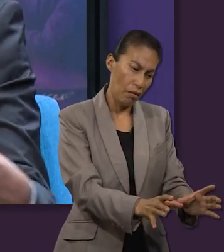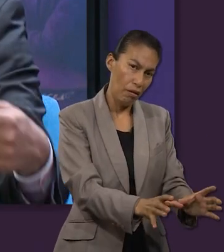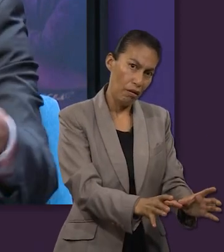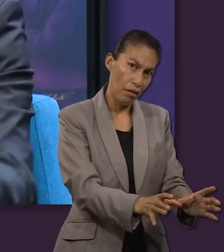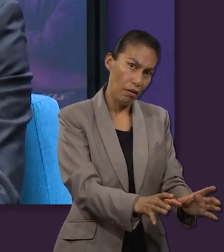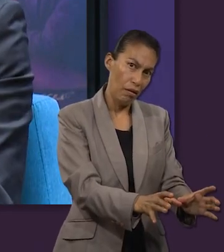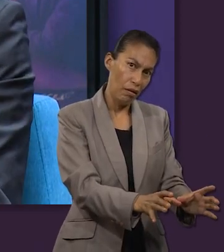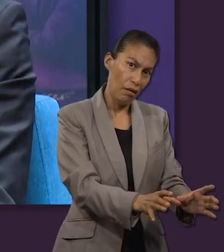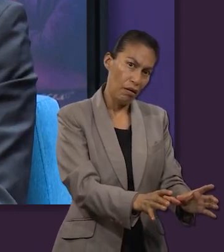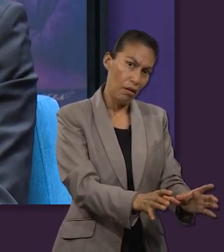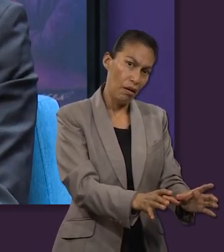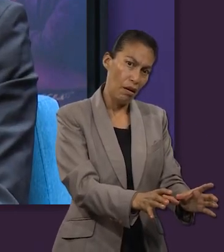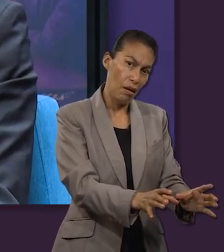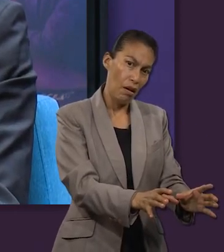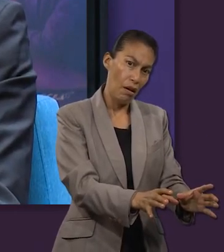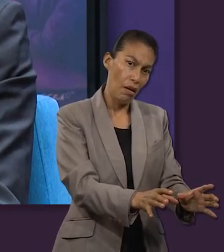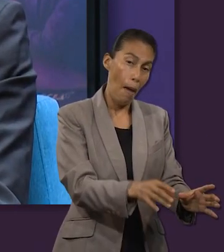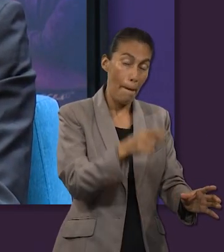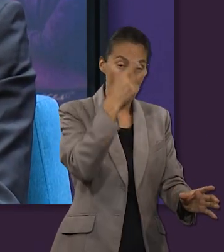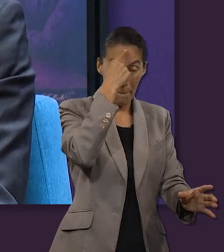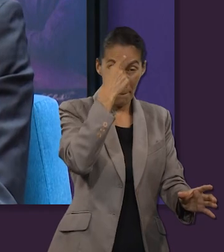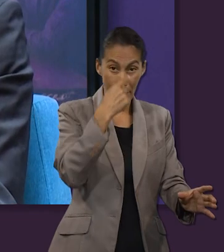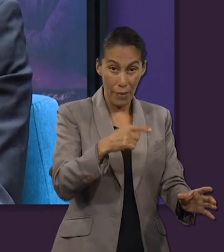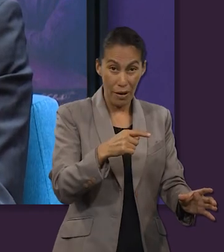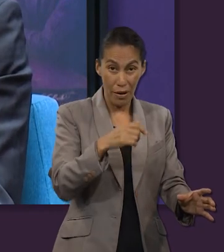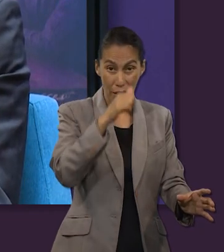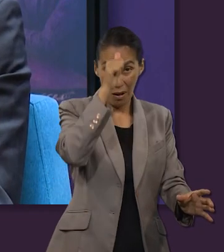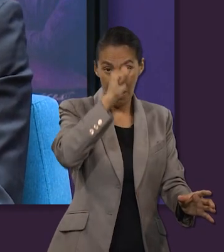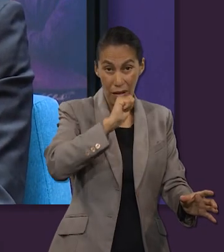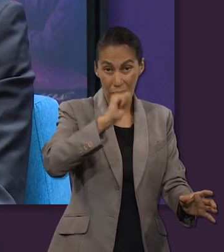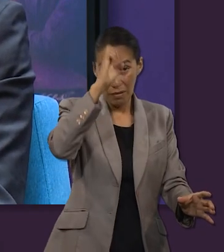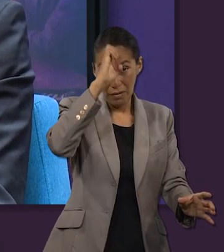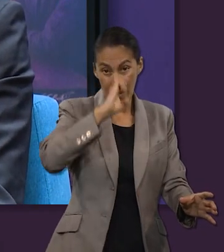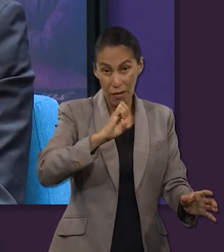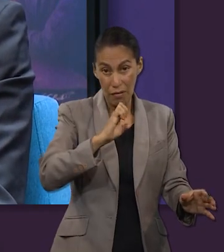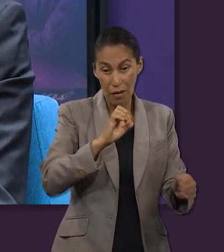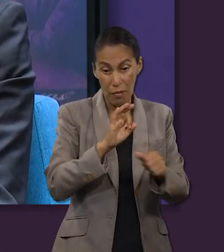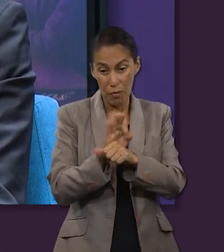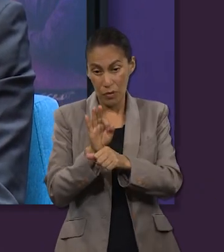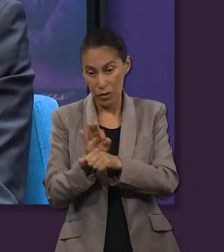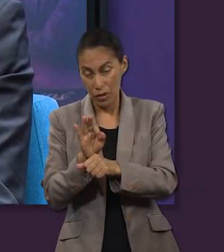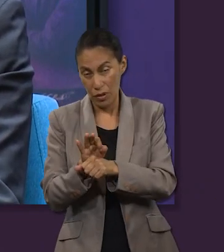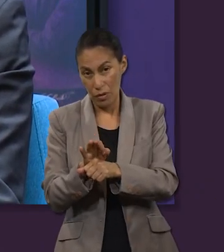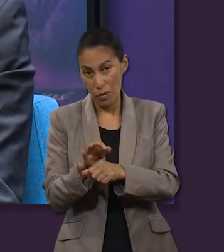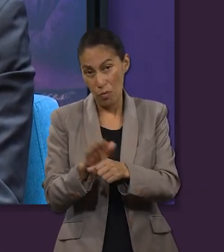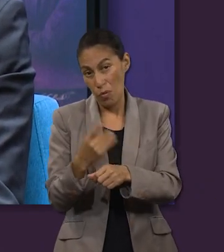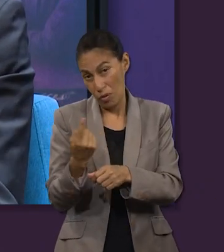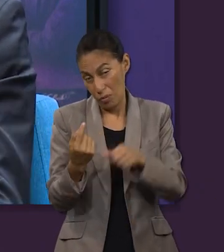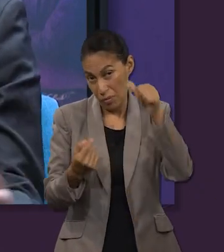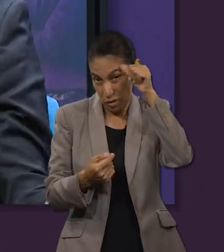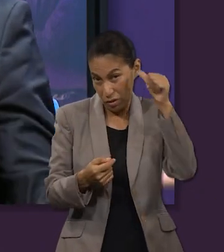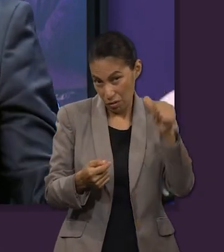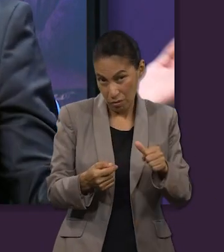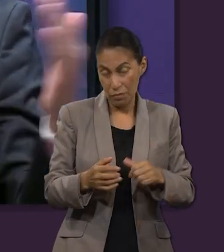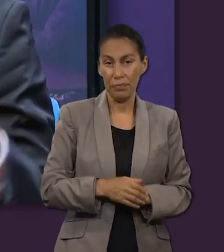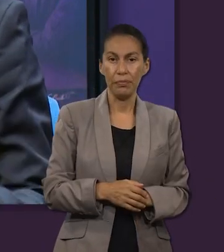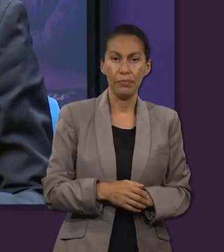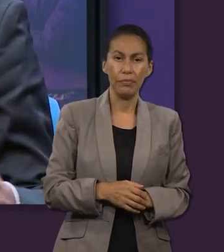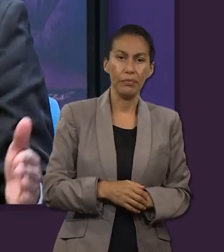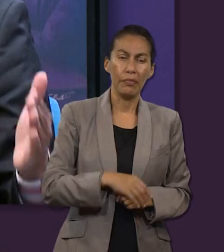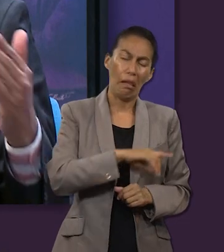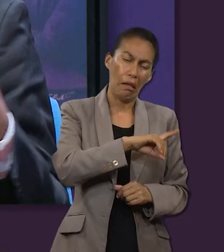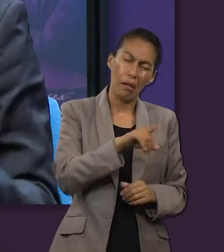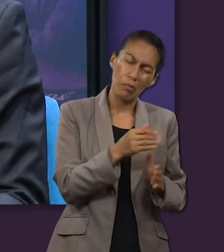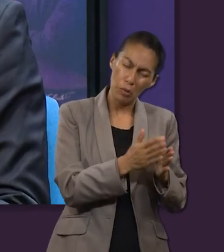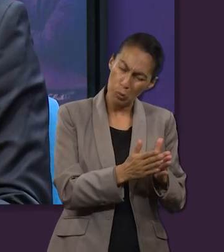para poder cubrir a Adán y Eva que acababan de cometer un pecado. Después de eso, durante